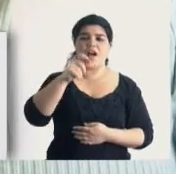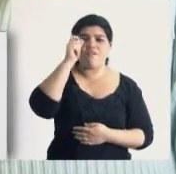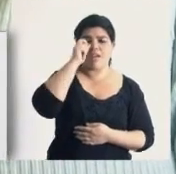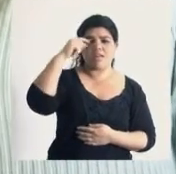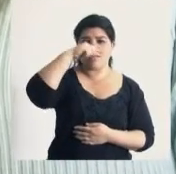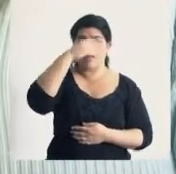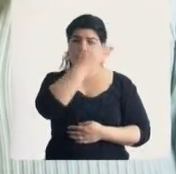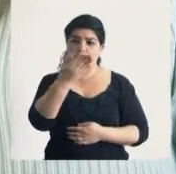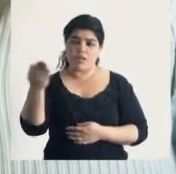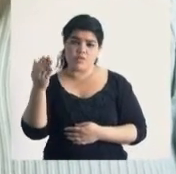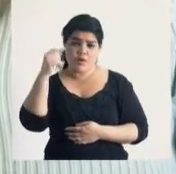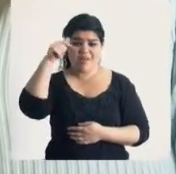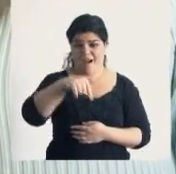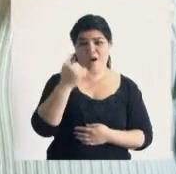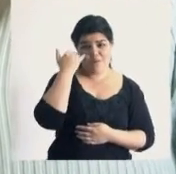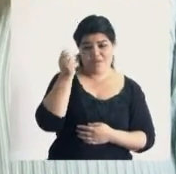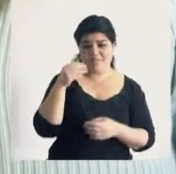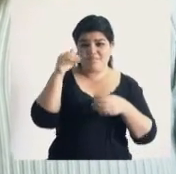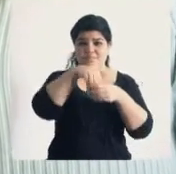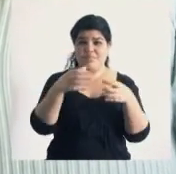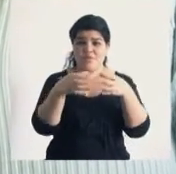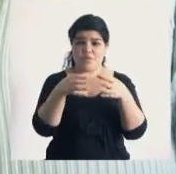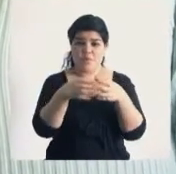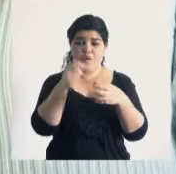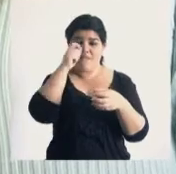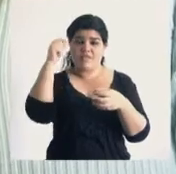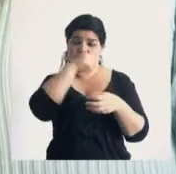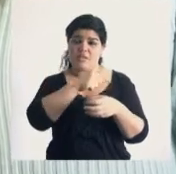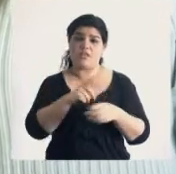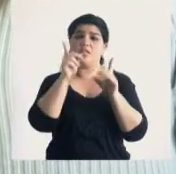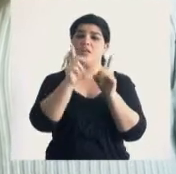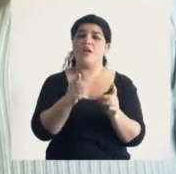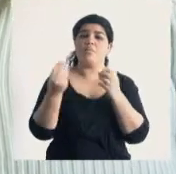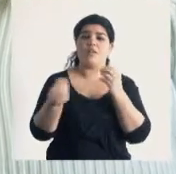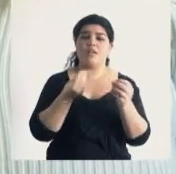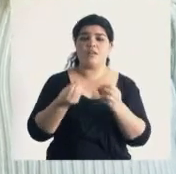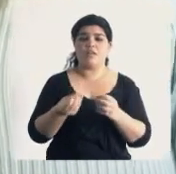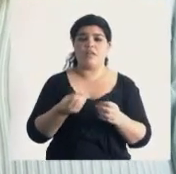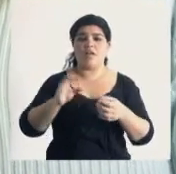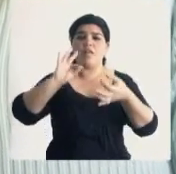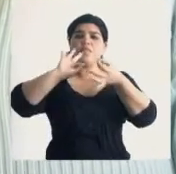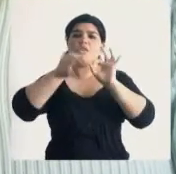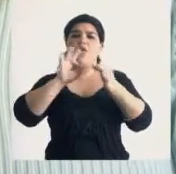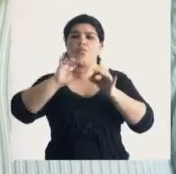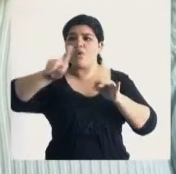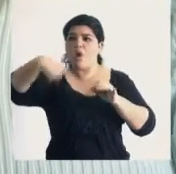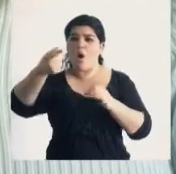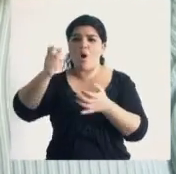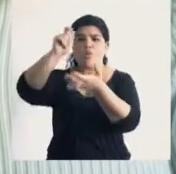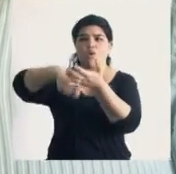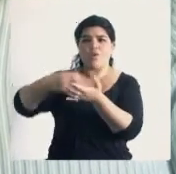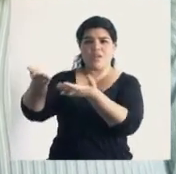consta de 27 miembros en la actualidad, pero también requerimos los servicios de traductores